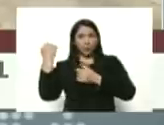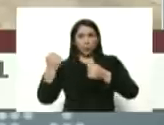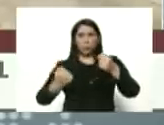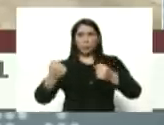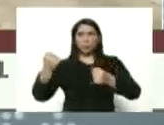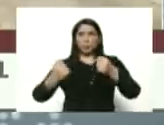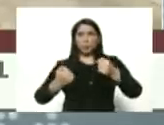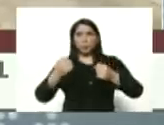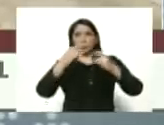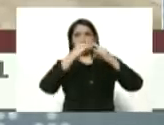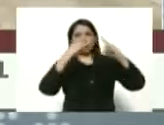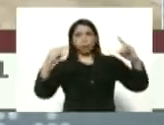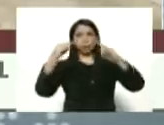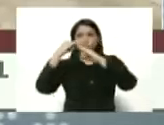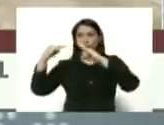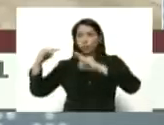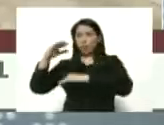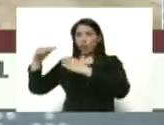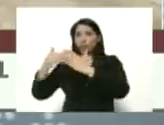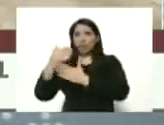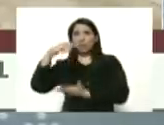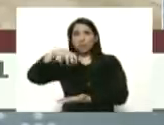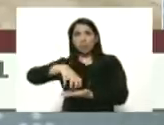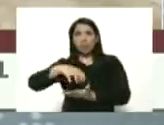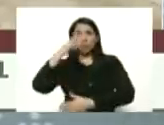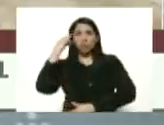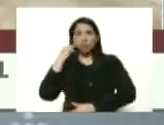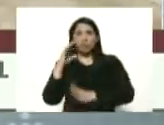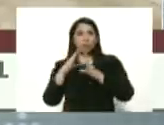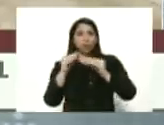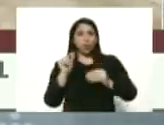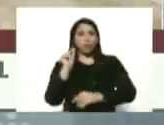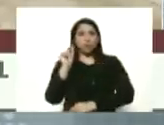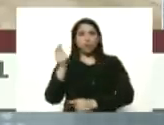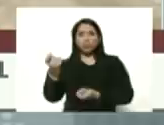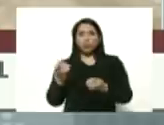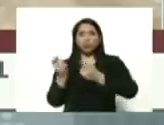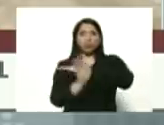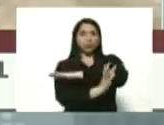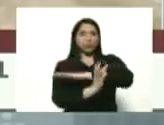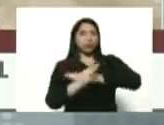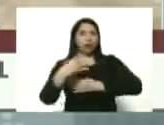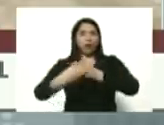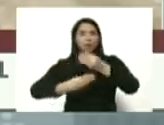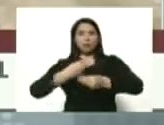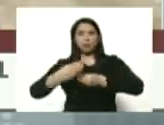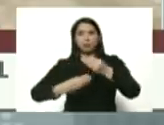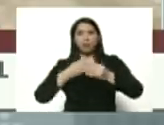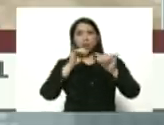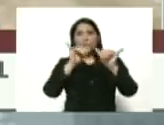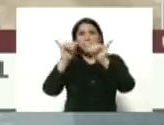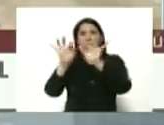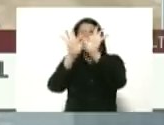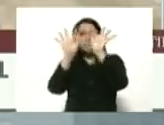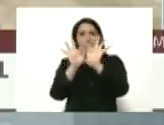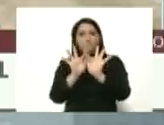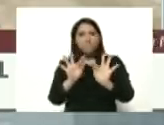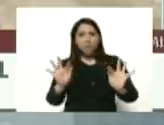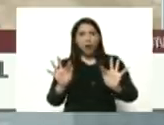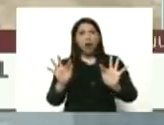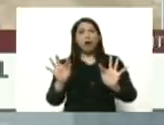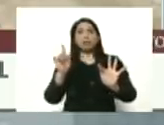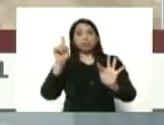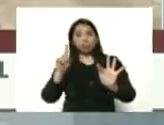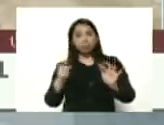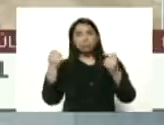campamentos a Santa Elena de Guairén todos los puestos fronterizos se está aplicando el mismo mecanismo y bueno